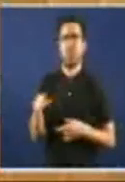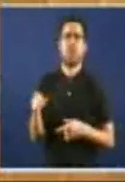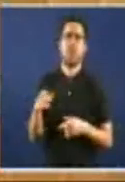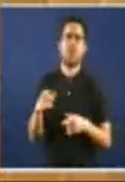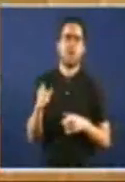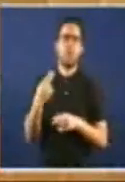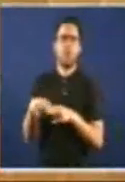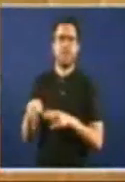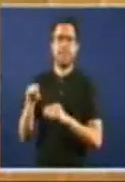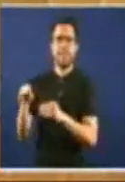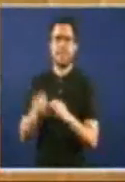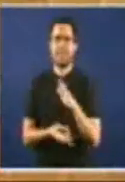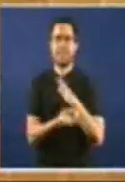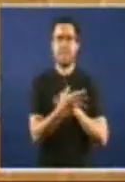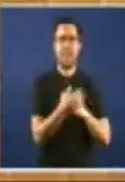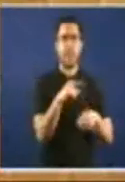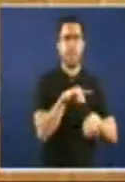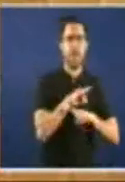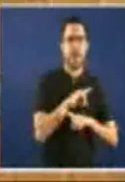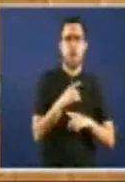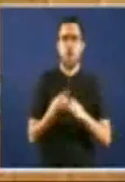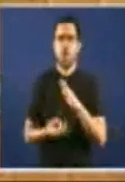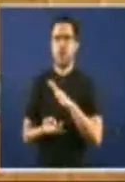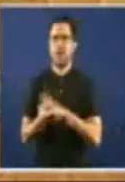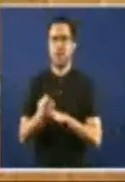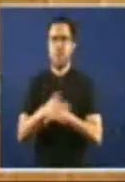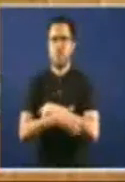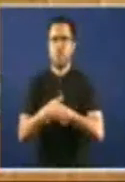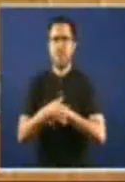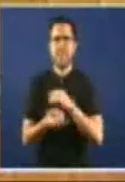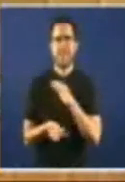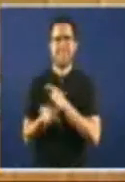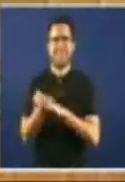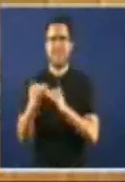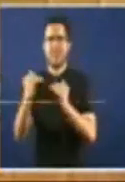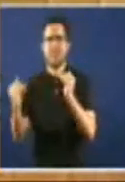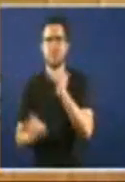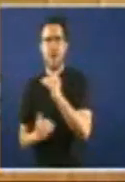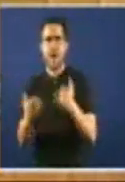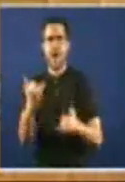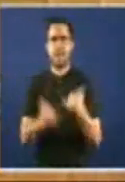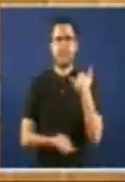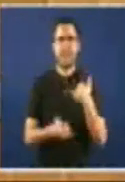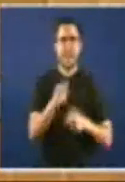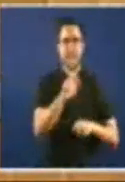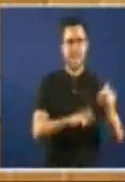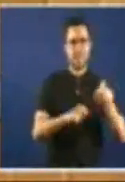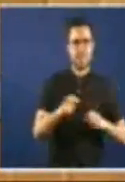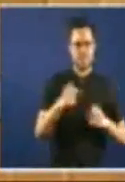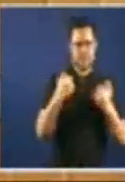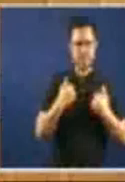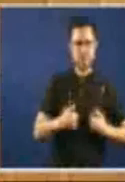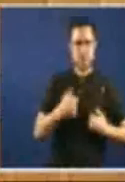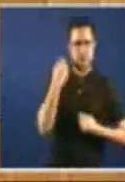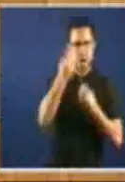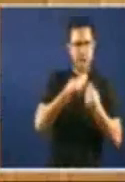pobreza, crean desigualdade E non incentivan que ninguén invista neste país Que ninguna persona que